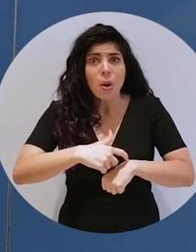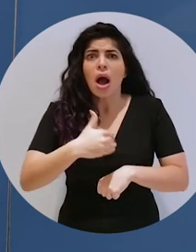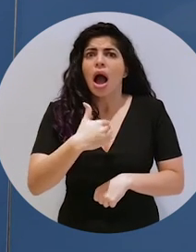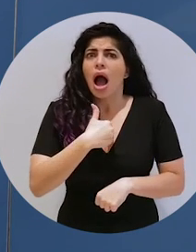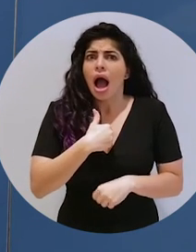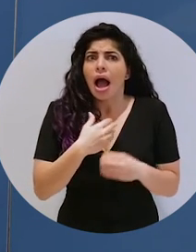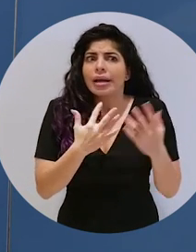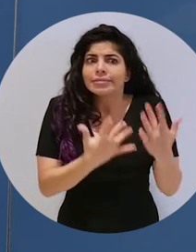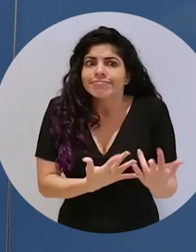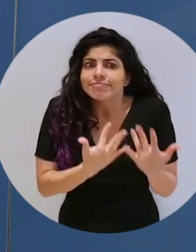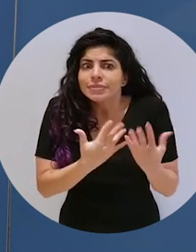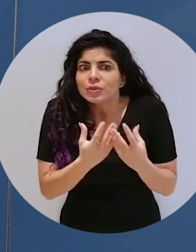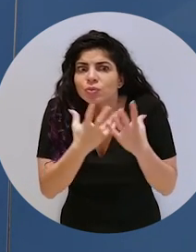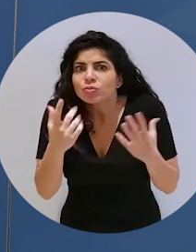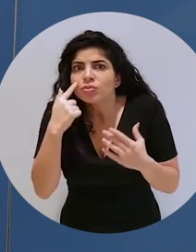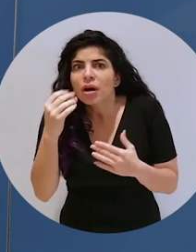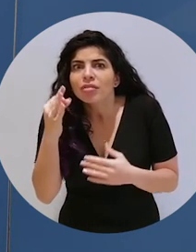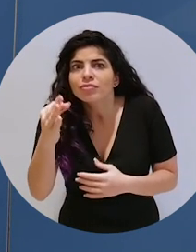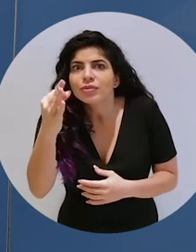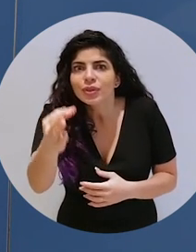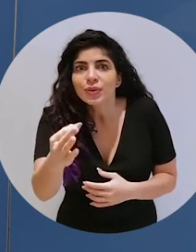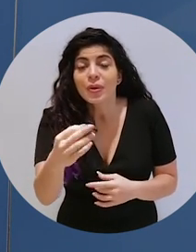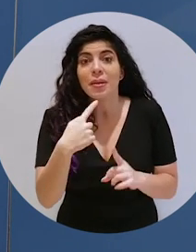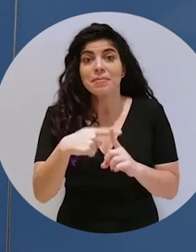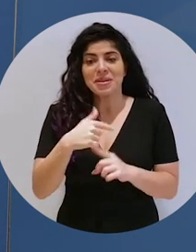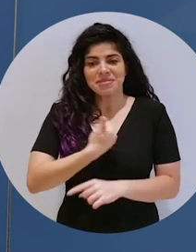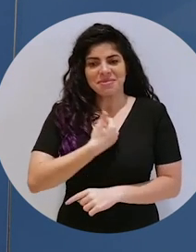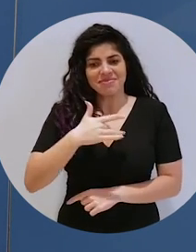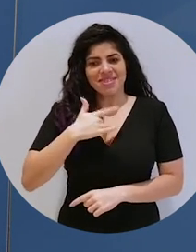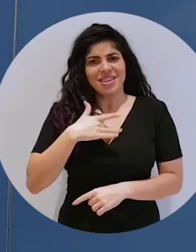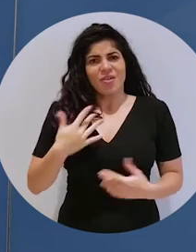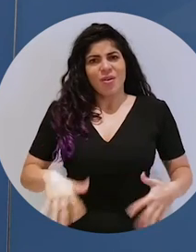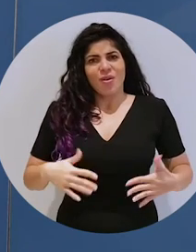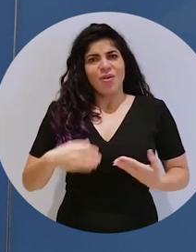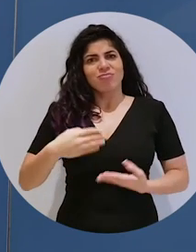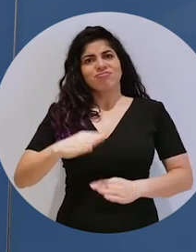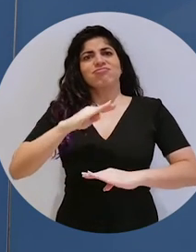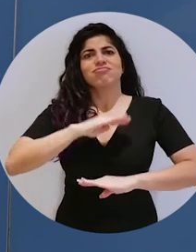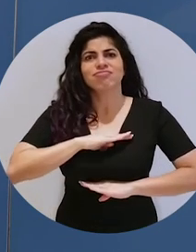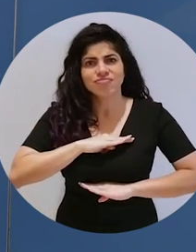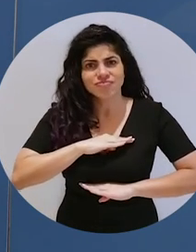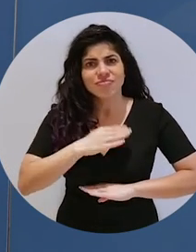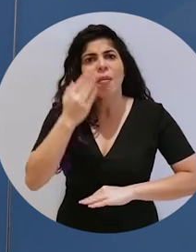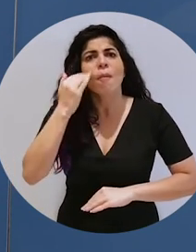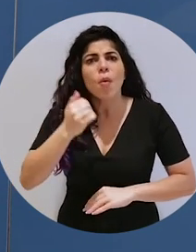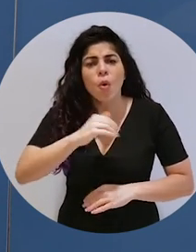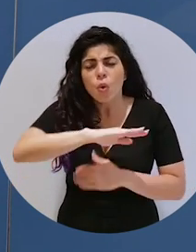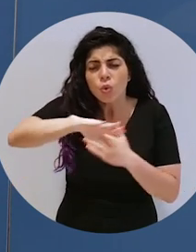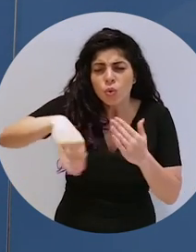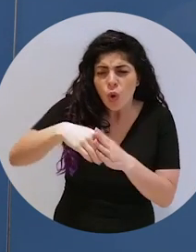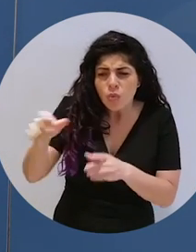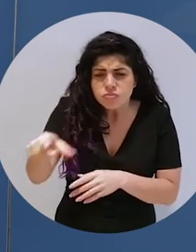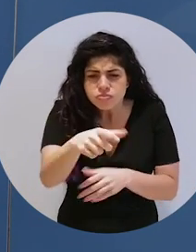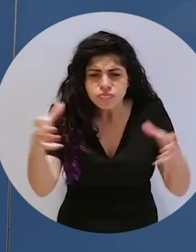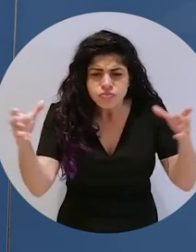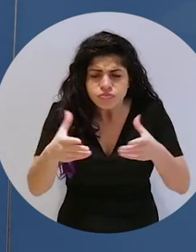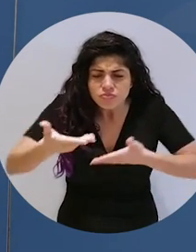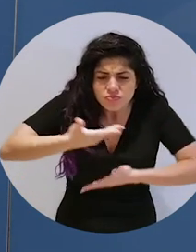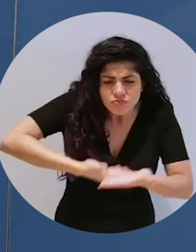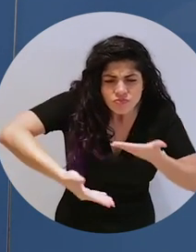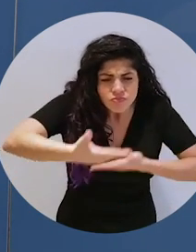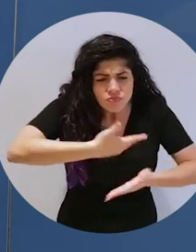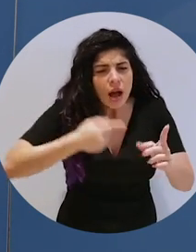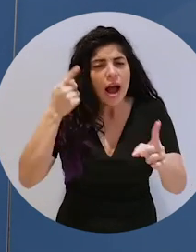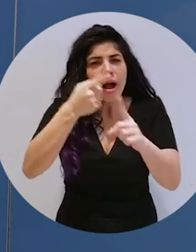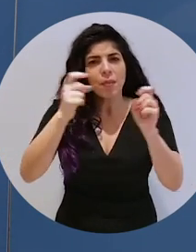una gran expectativa y además nos sentimos muy satisfechos de la colaboración de todas